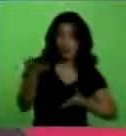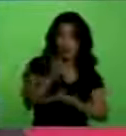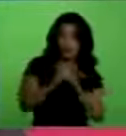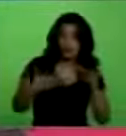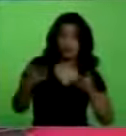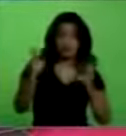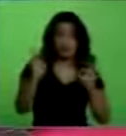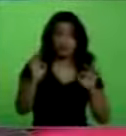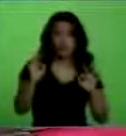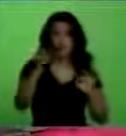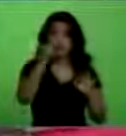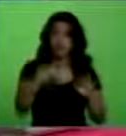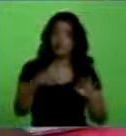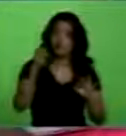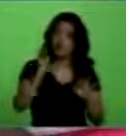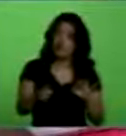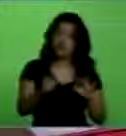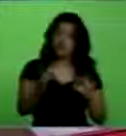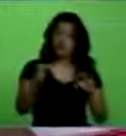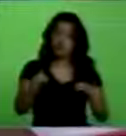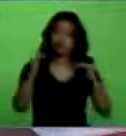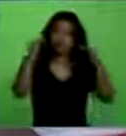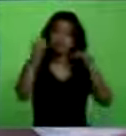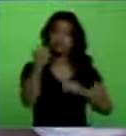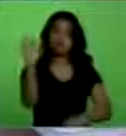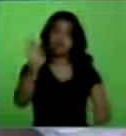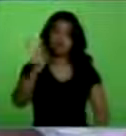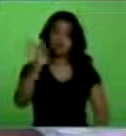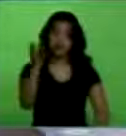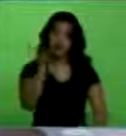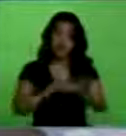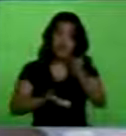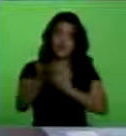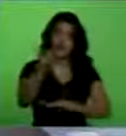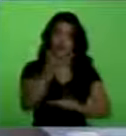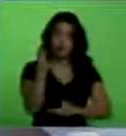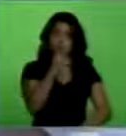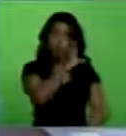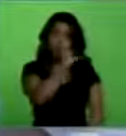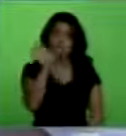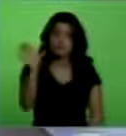Artigas-Bolívar, deberíamos subir 30% del comercio bilateral,